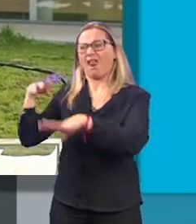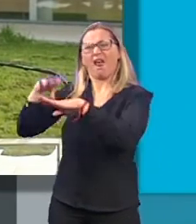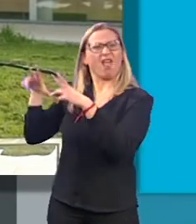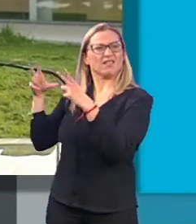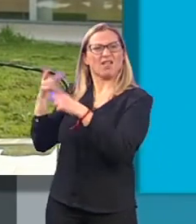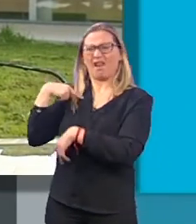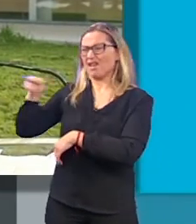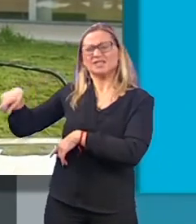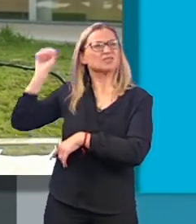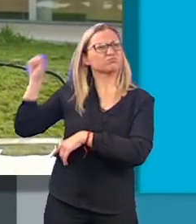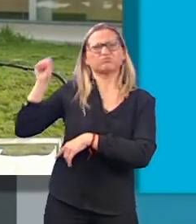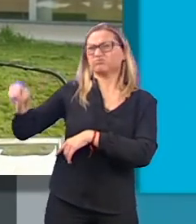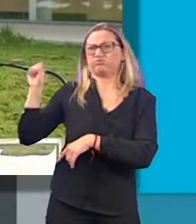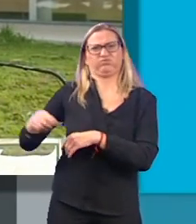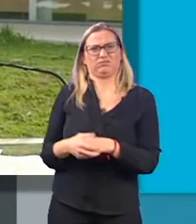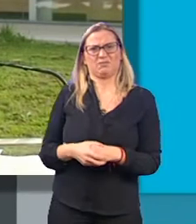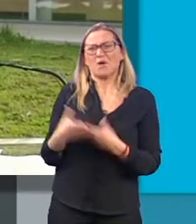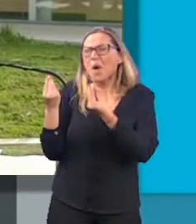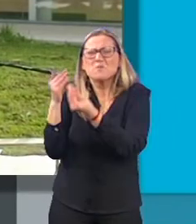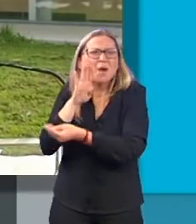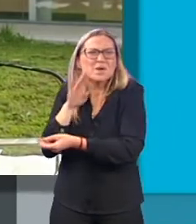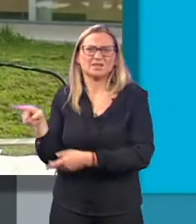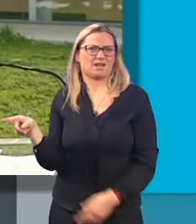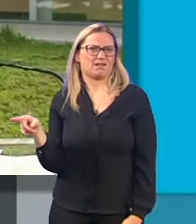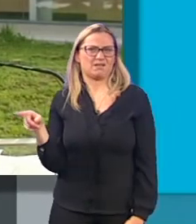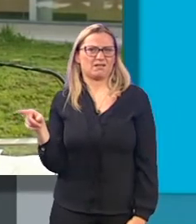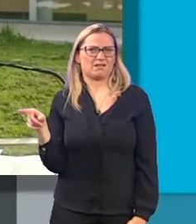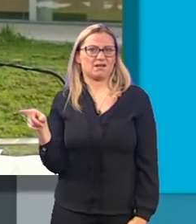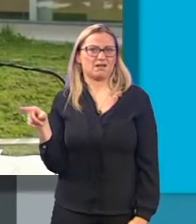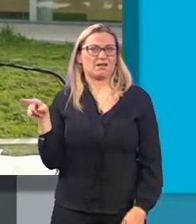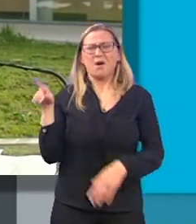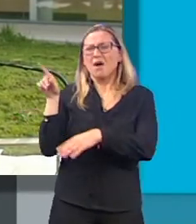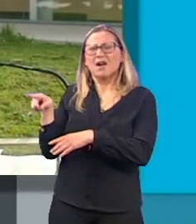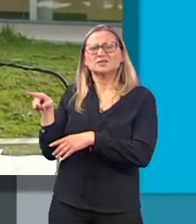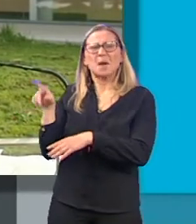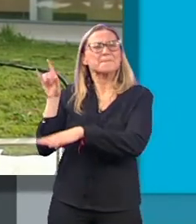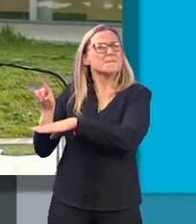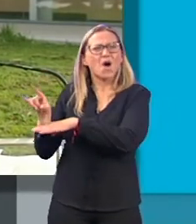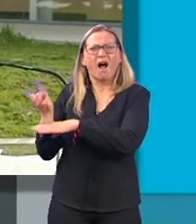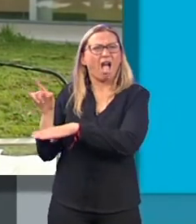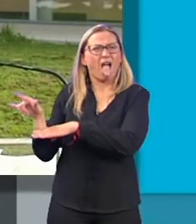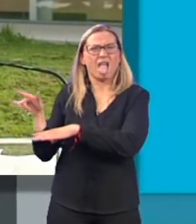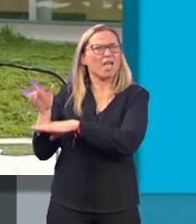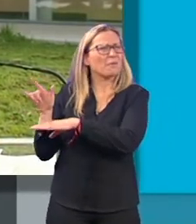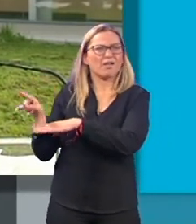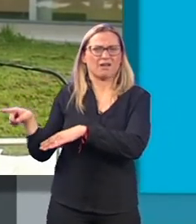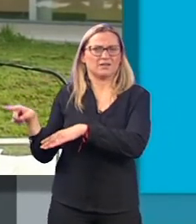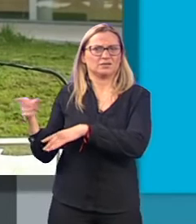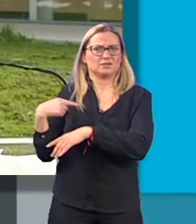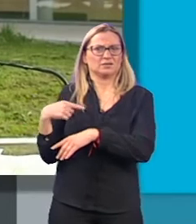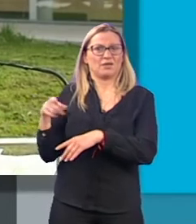redes sociales, muchos bulos, muchos bulos. Por tanto, por favor, verifiquen toda la información antes de tomar